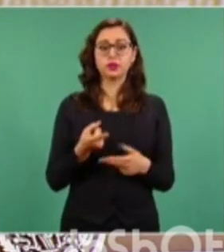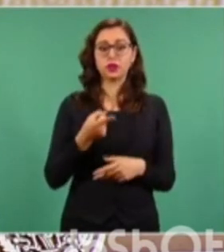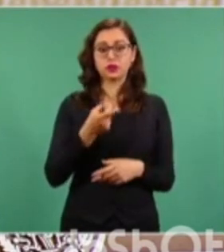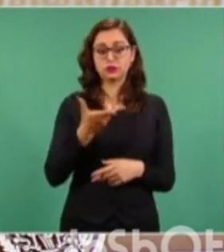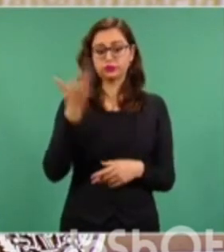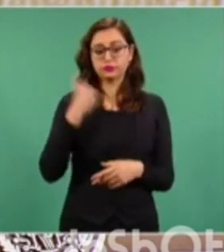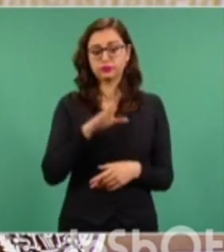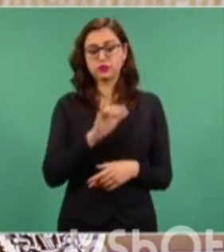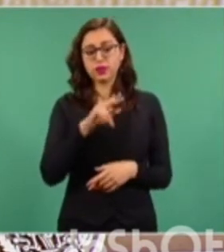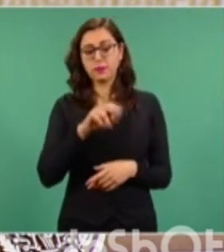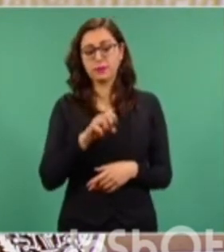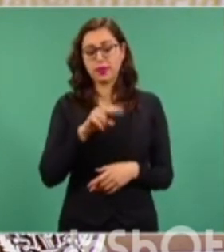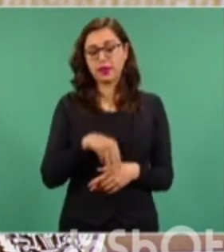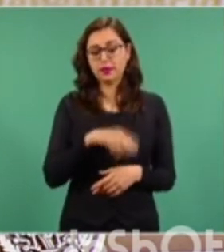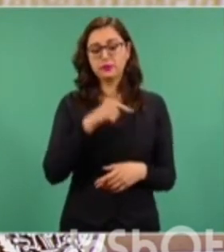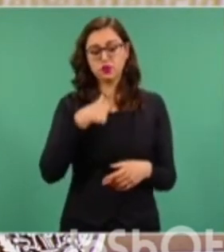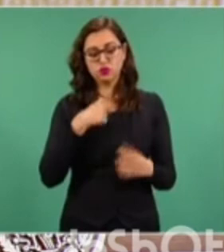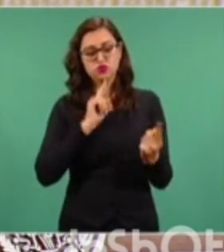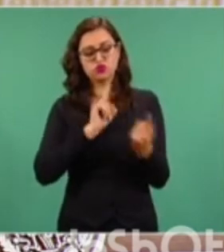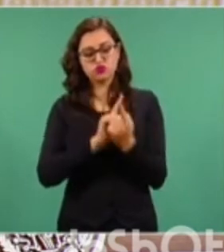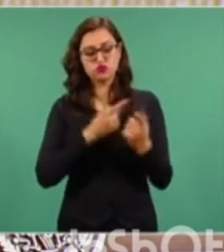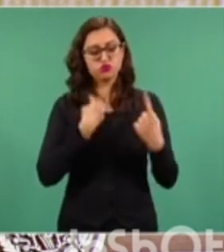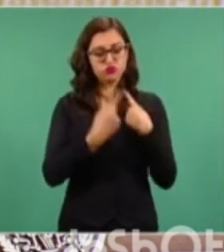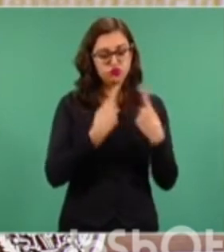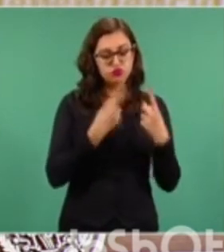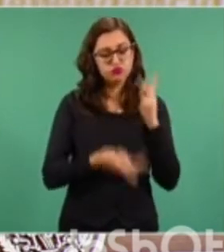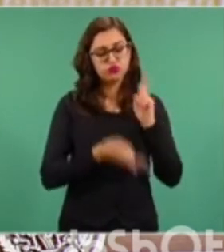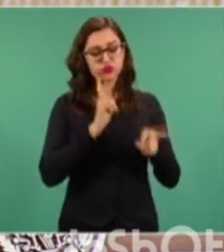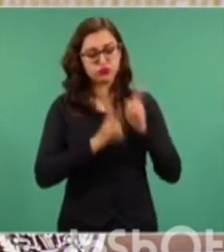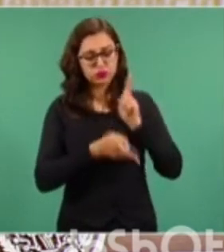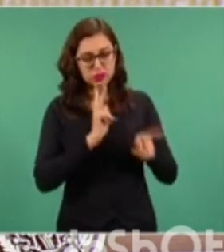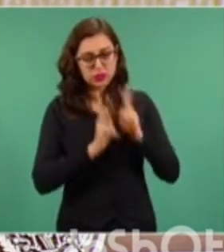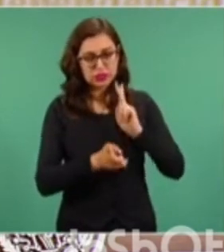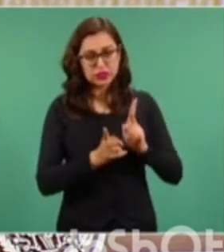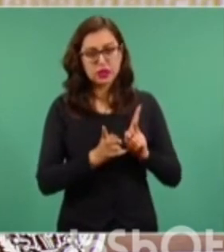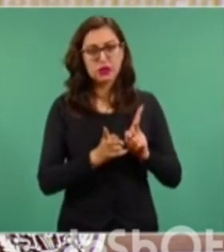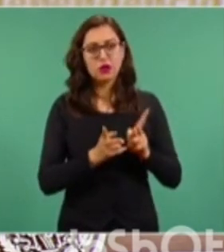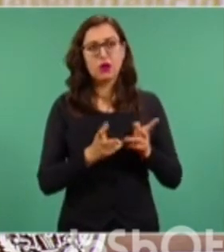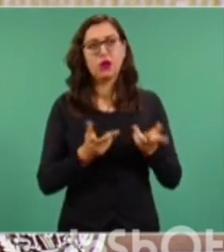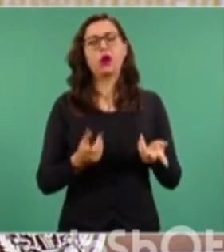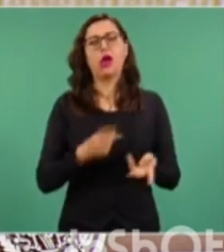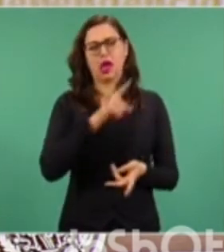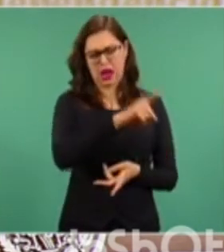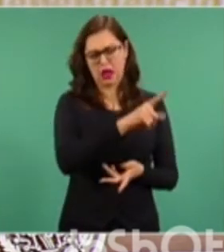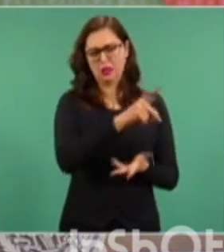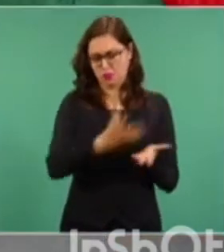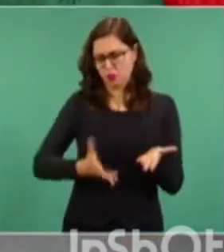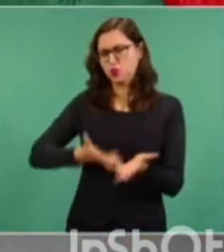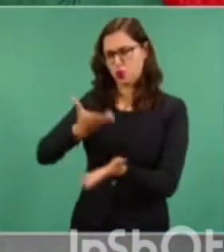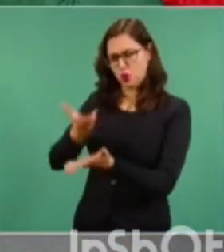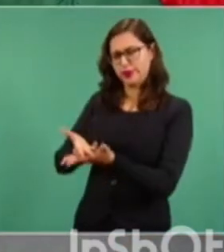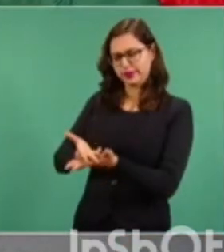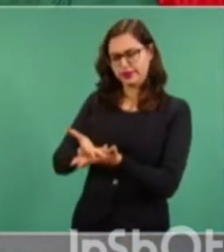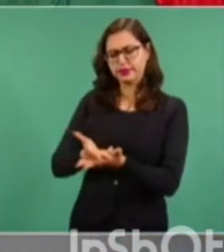él me planteó, porque esto se da antes